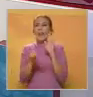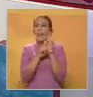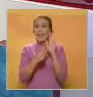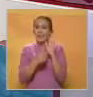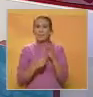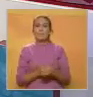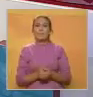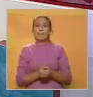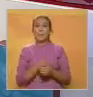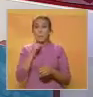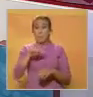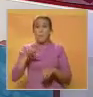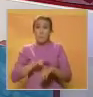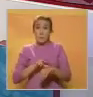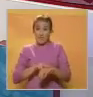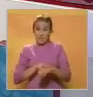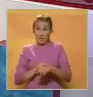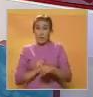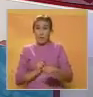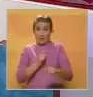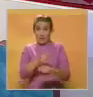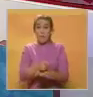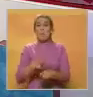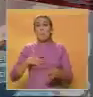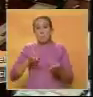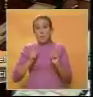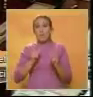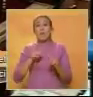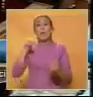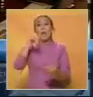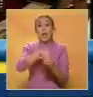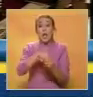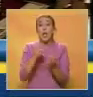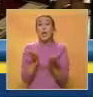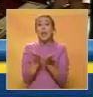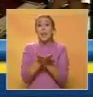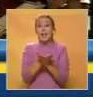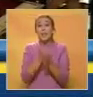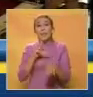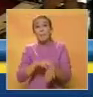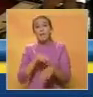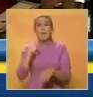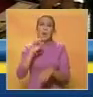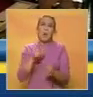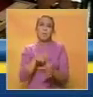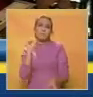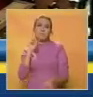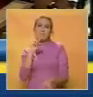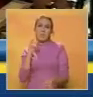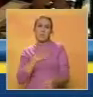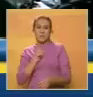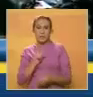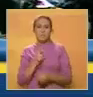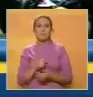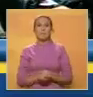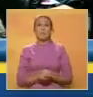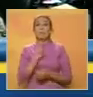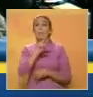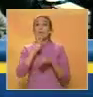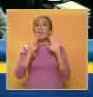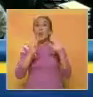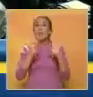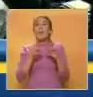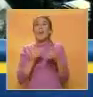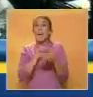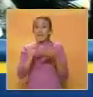graduados tendrán la potestad de colegiarse o no. Dentro de los 29 artículos que se modificaron está el relacionado con la